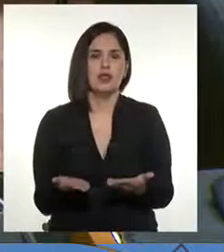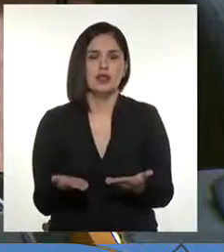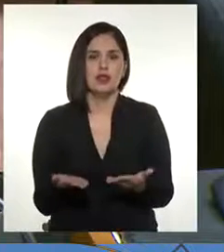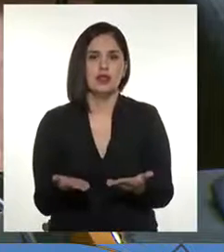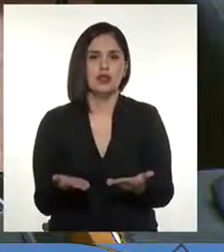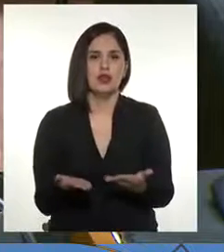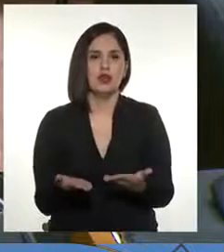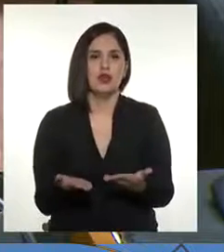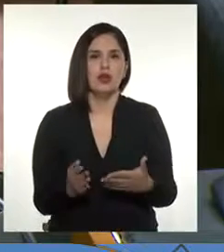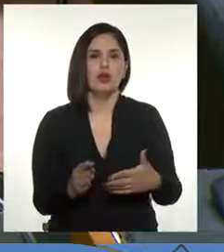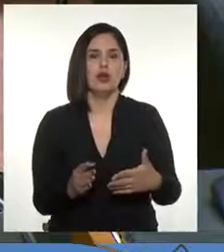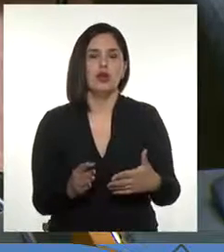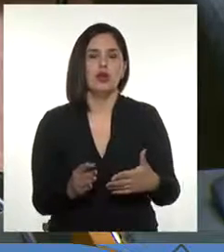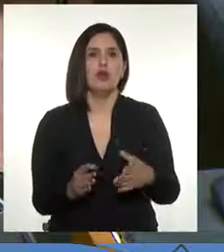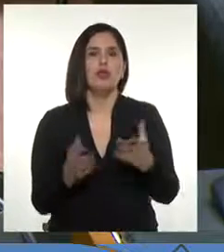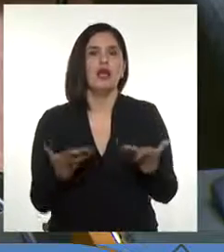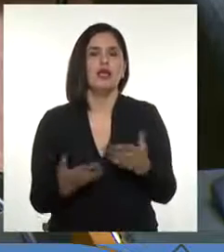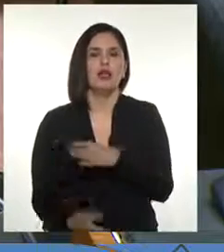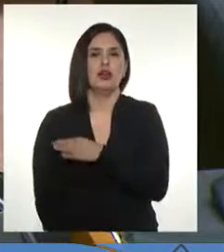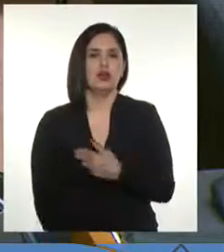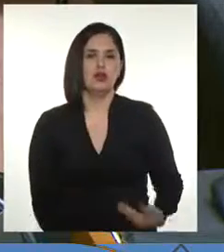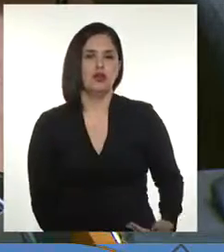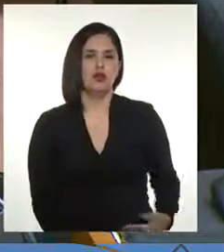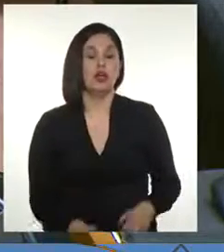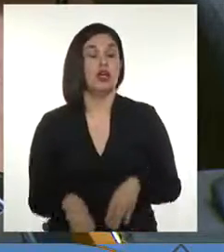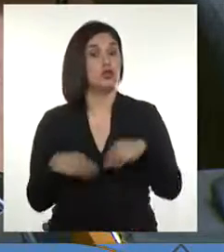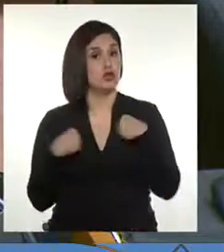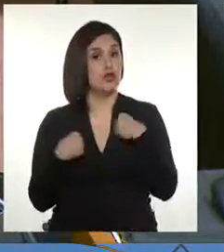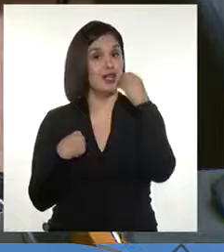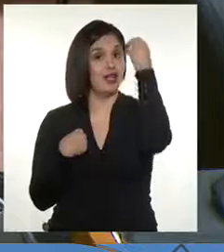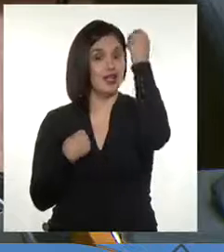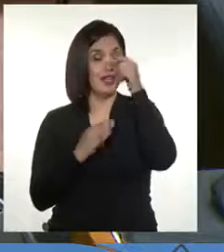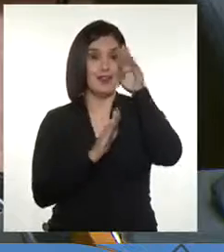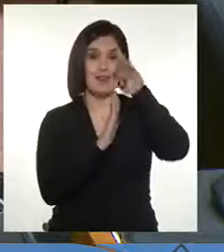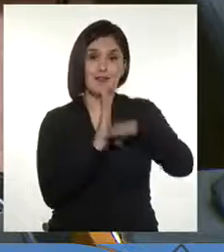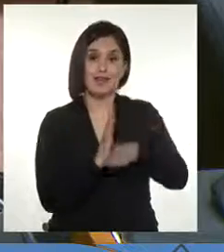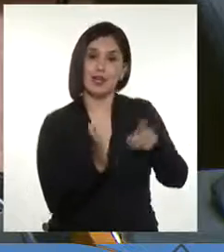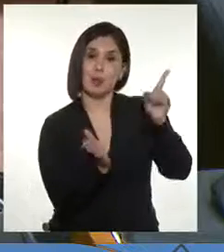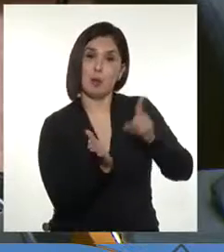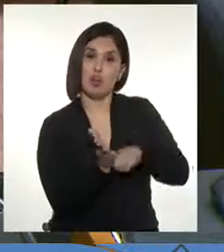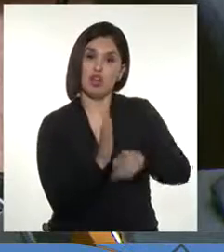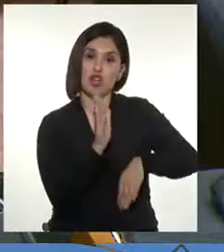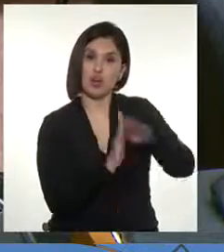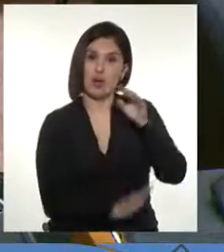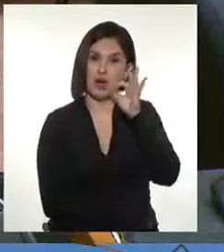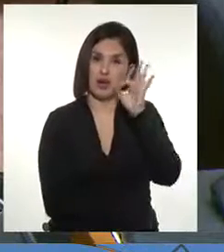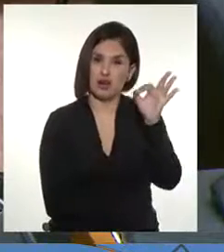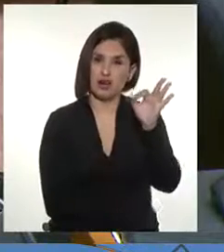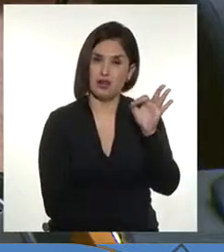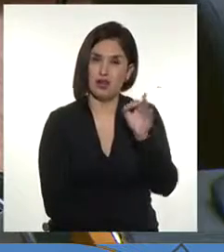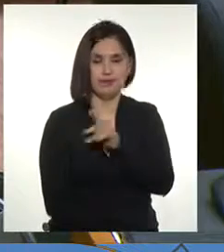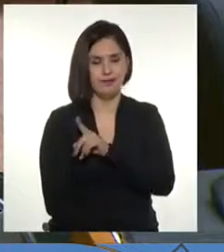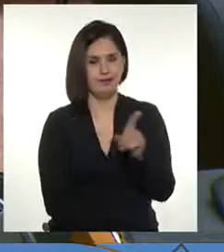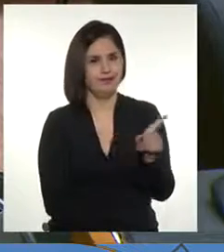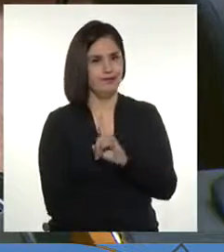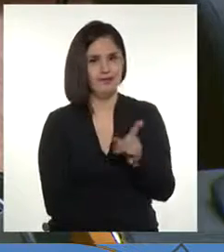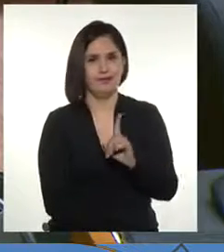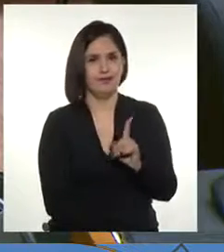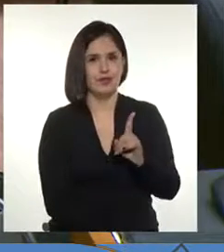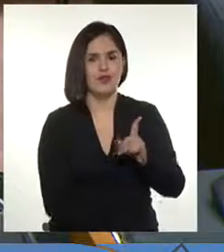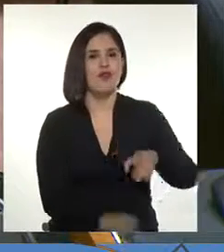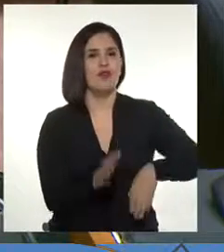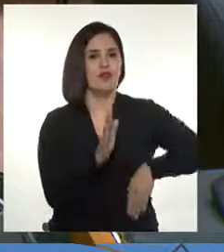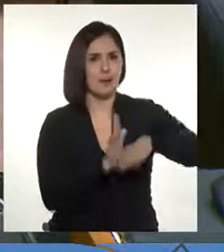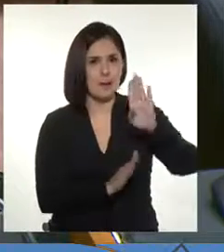el gobierno asumiera que su idea de rebajarle los impuestos a los más ricos no tenía mayoría en el